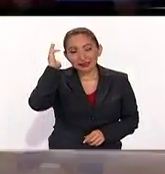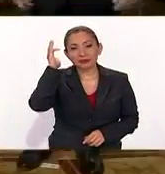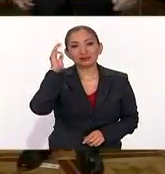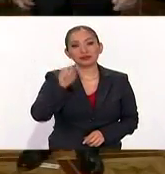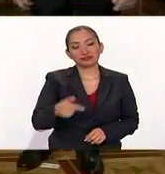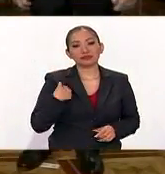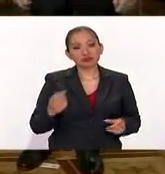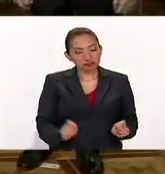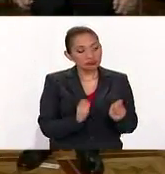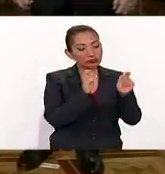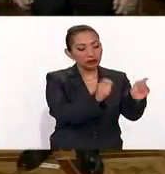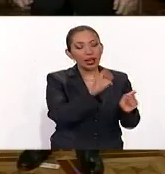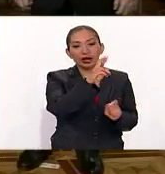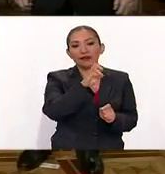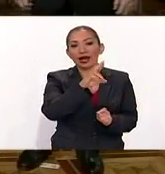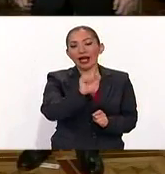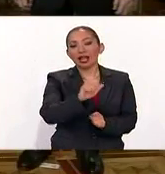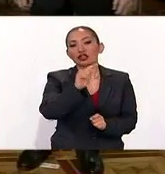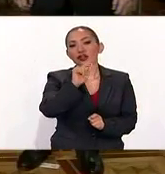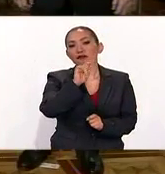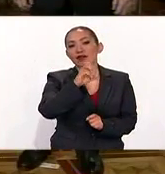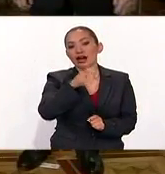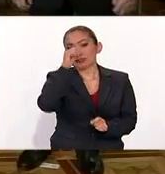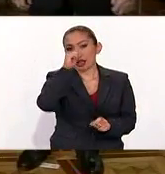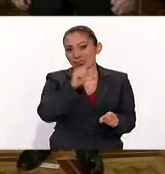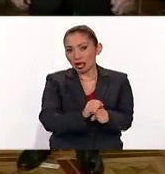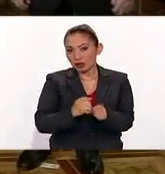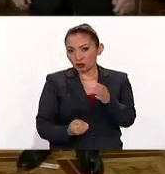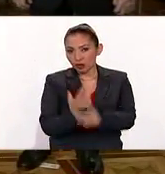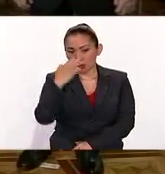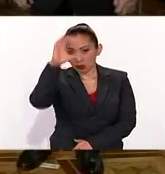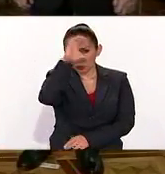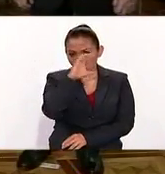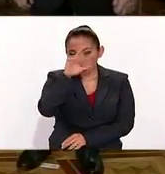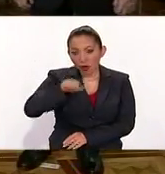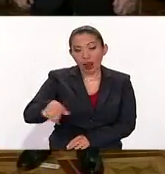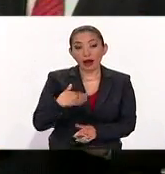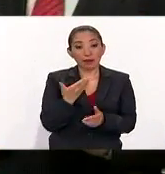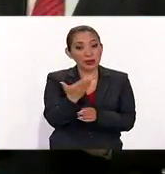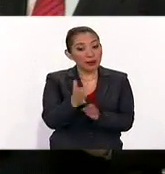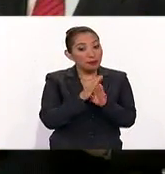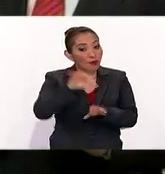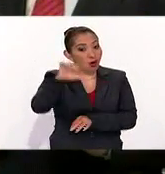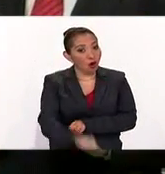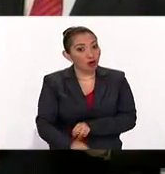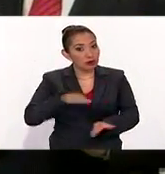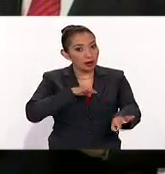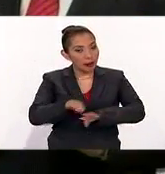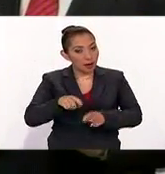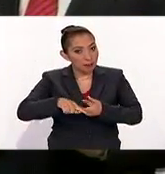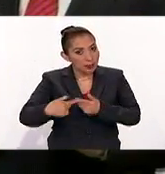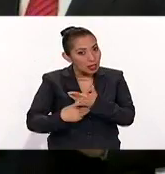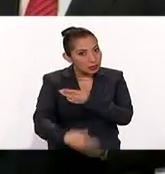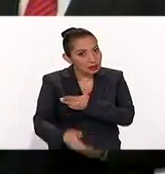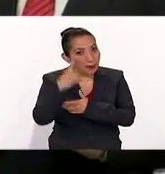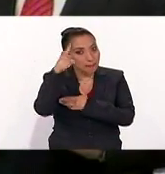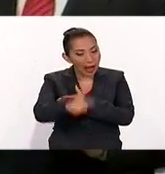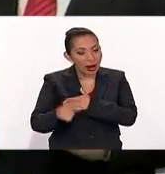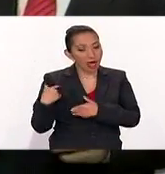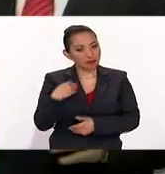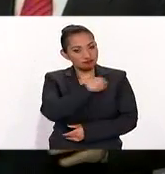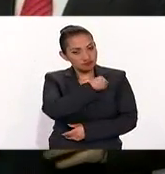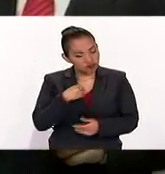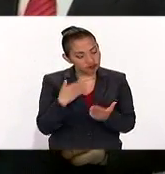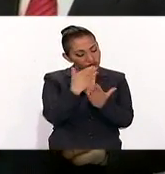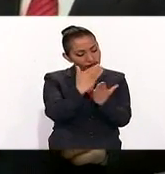nombró a Rafael Tobari de Teresa secretario de Cultura. Le pidió iniciar de inmediato los trabajos que conduzcan a cumplir